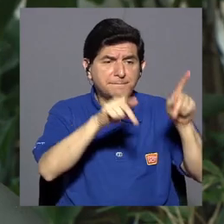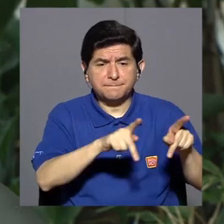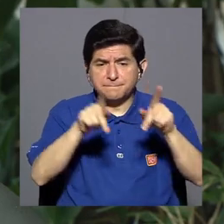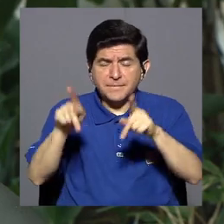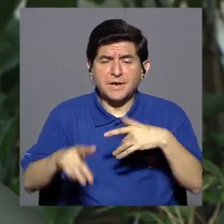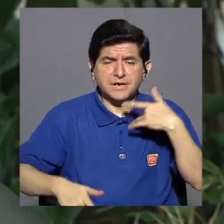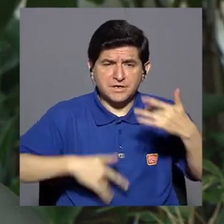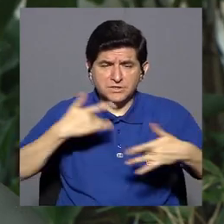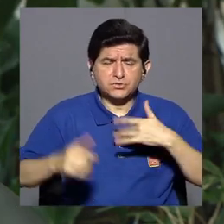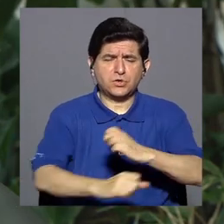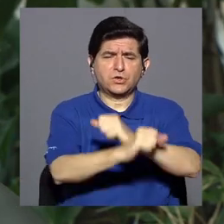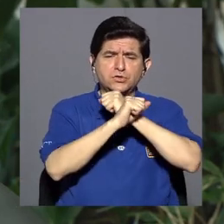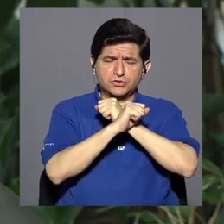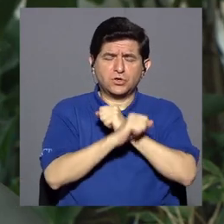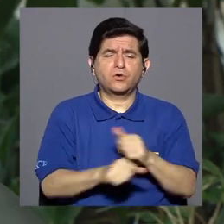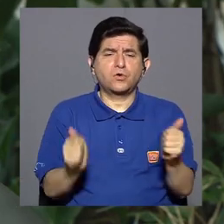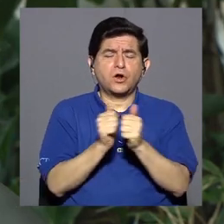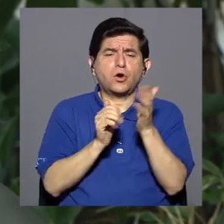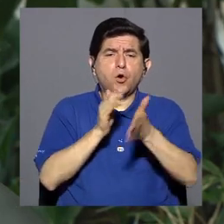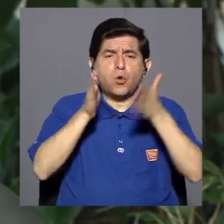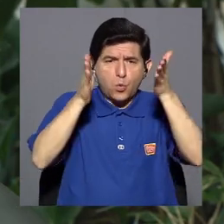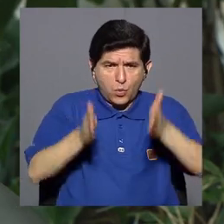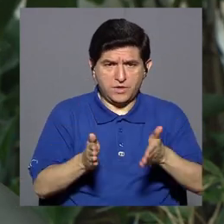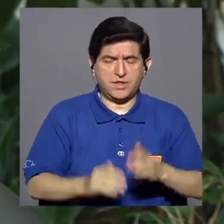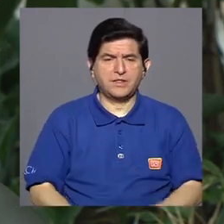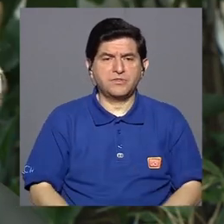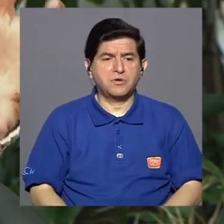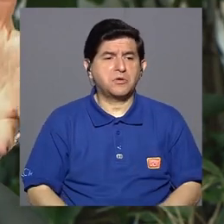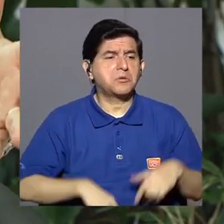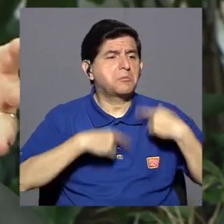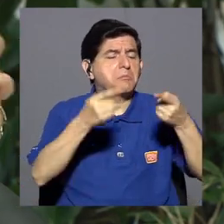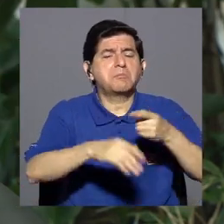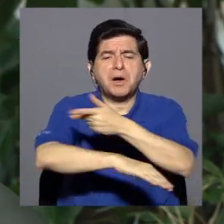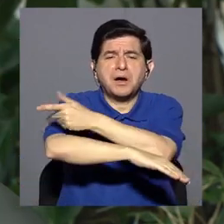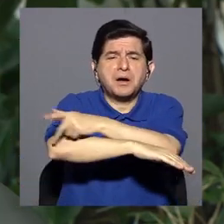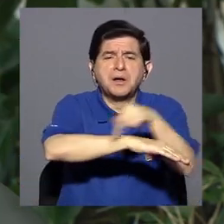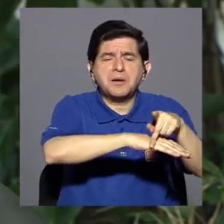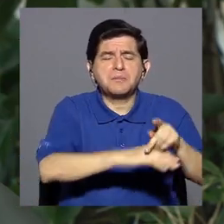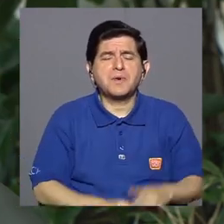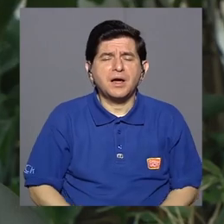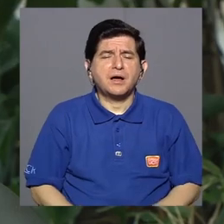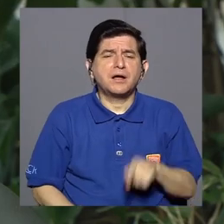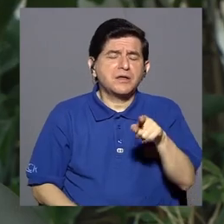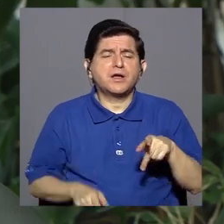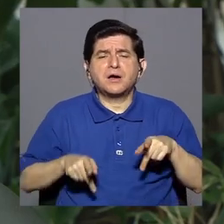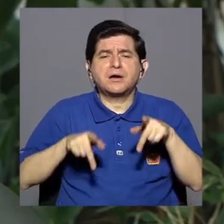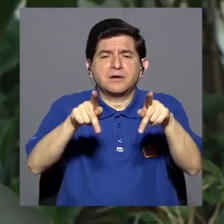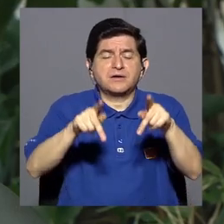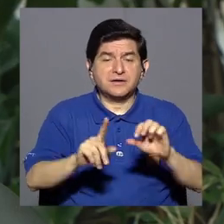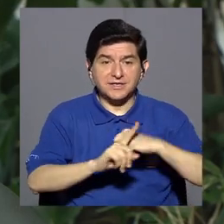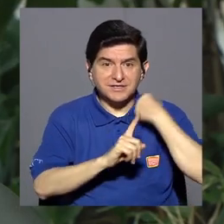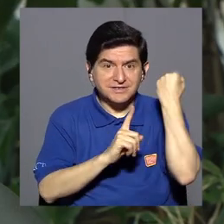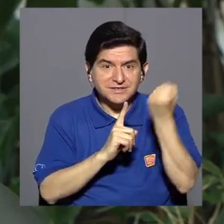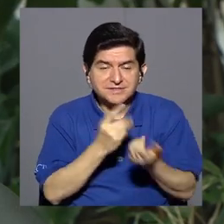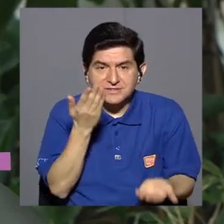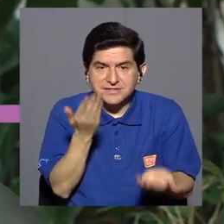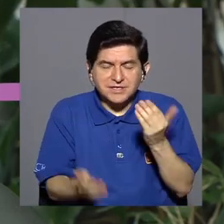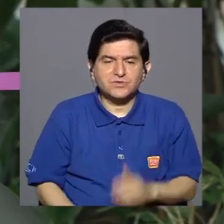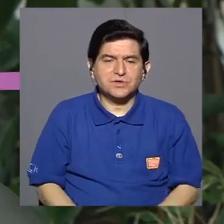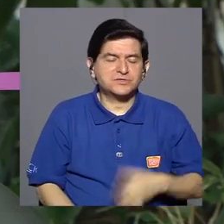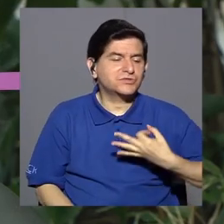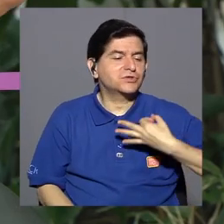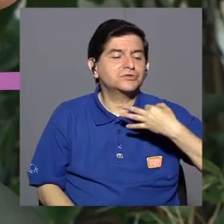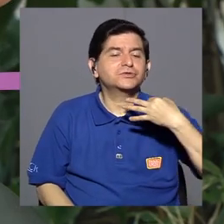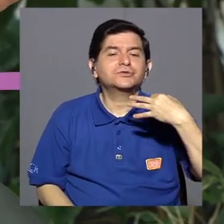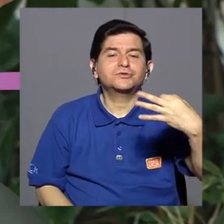personas que se sienten muy seguras con sus cuidadores, van a la playa, pasean, y donde aquel aspecto de